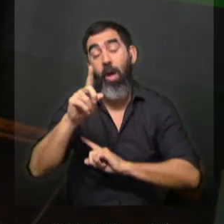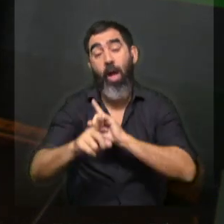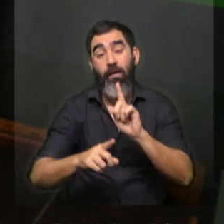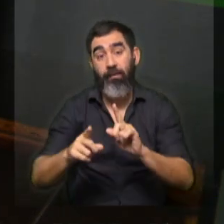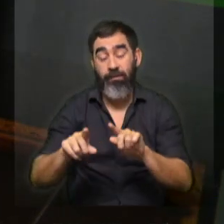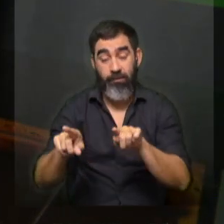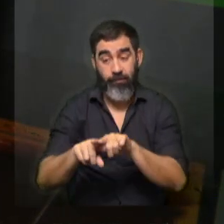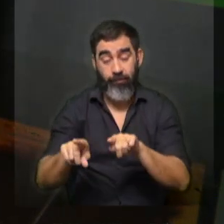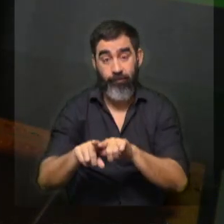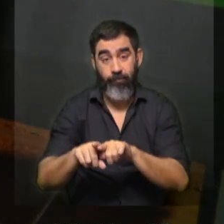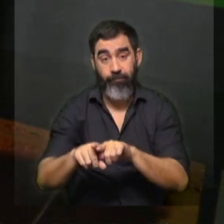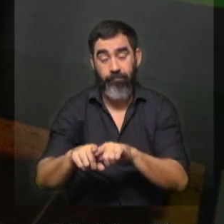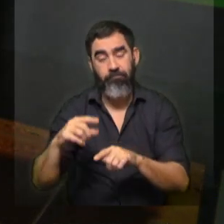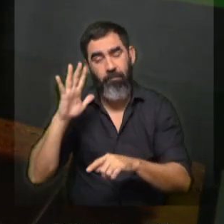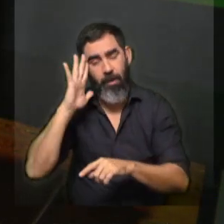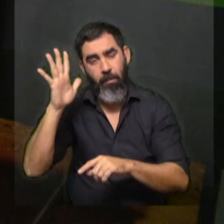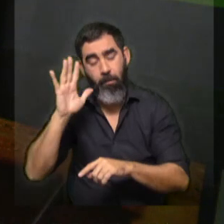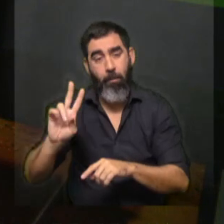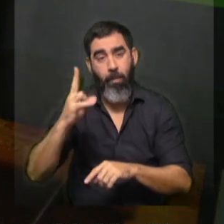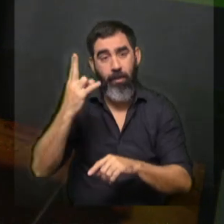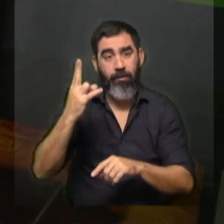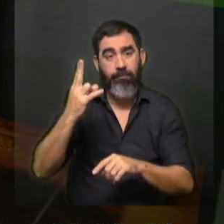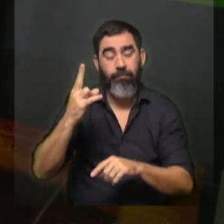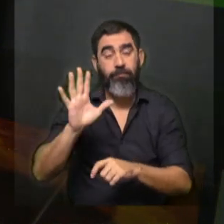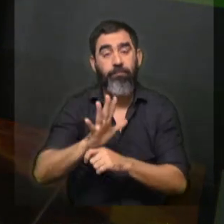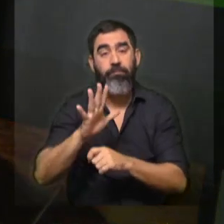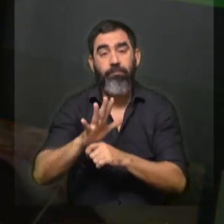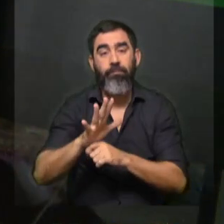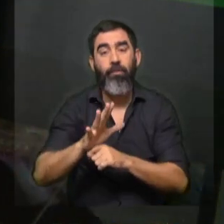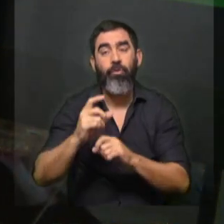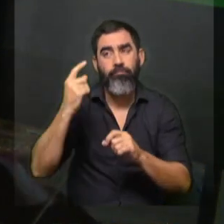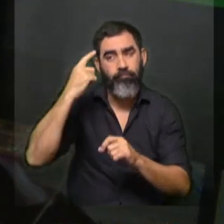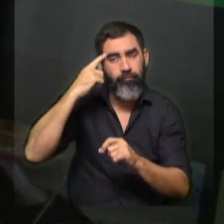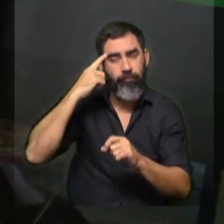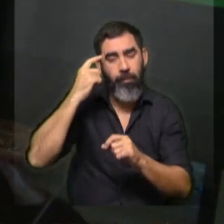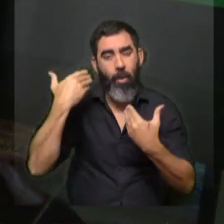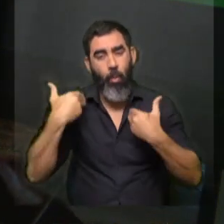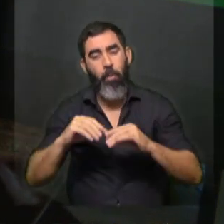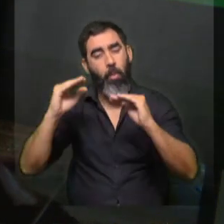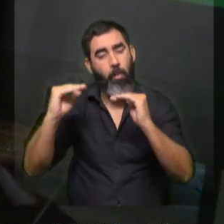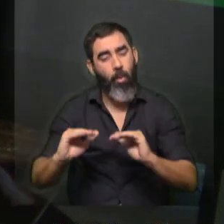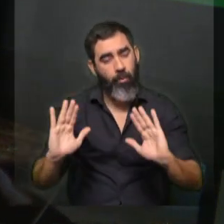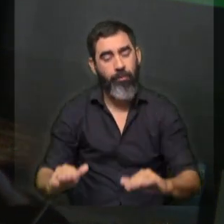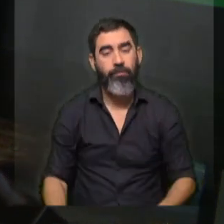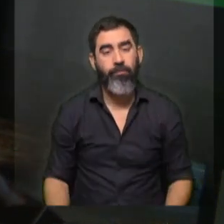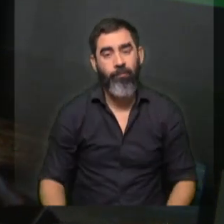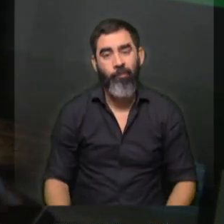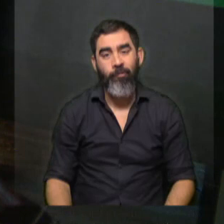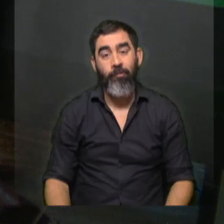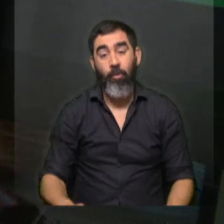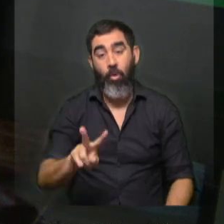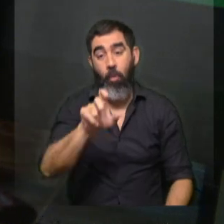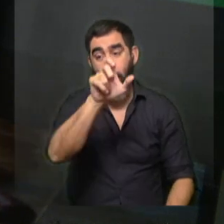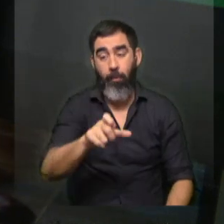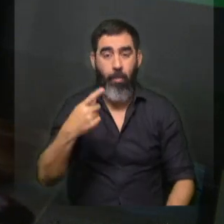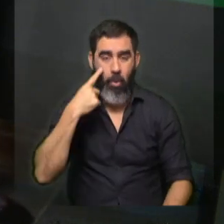eso que ustedes decían, nos ven, nosotros nos vemos y desde el exterior nos ven como más cerebrales que corporales. Así que me pareció interesante lo que dos personas que